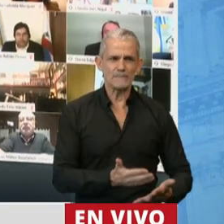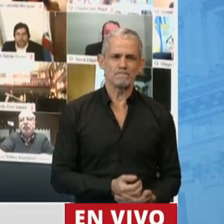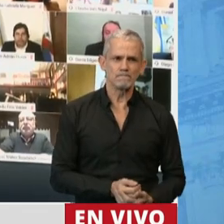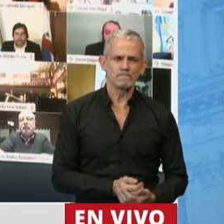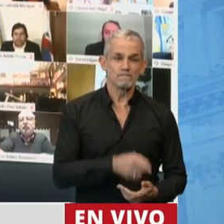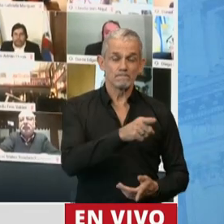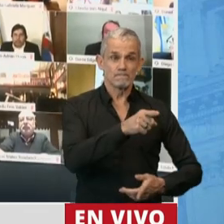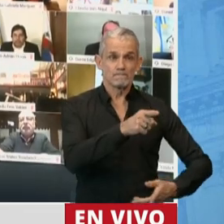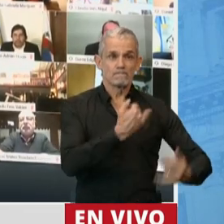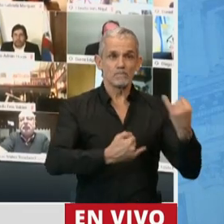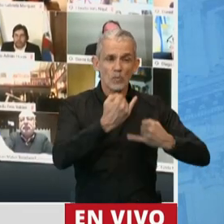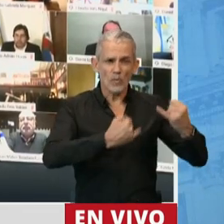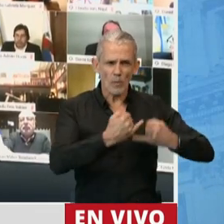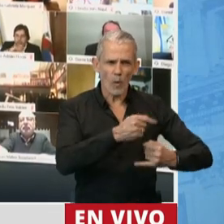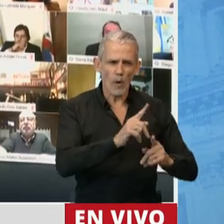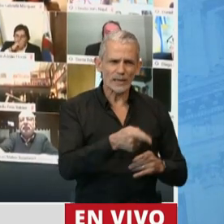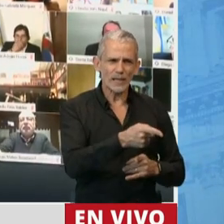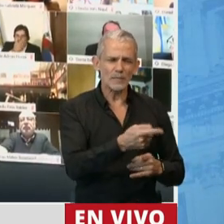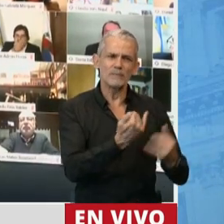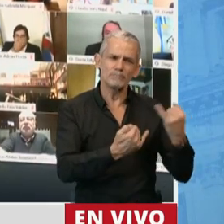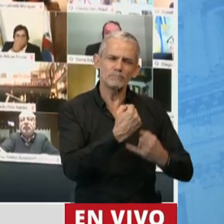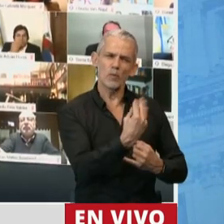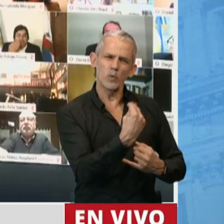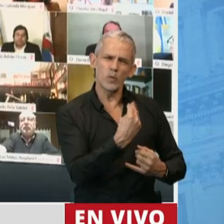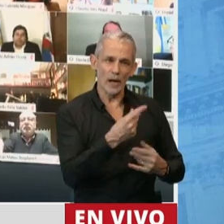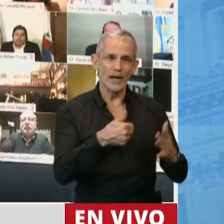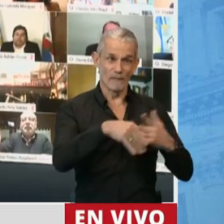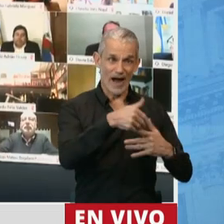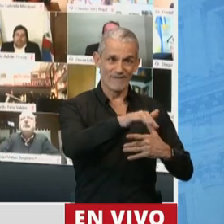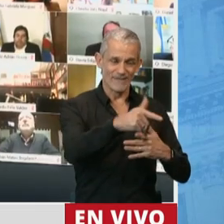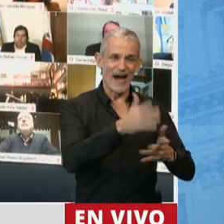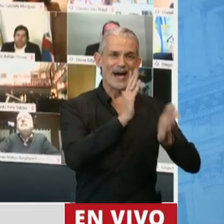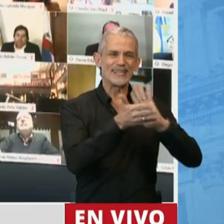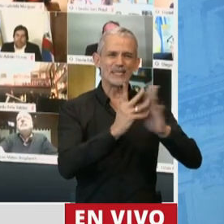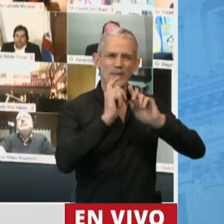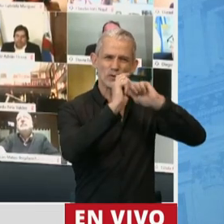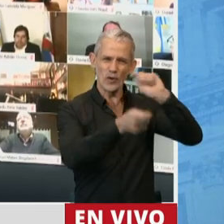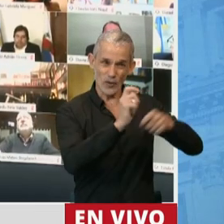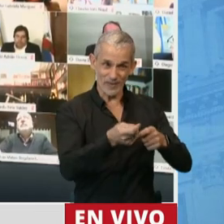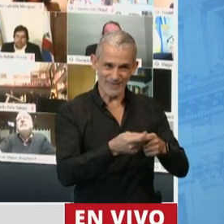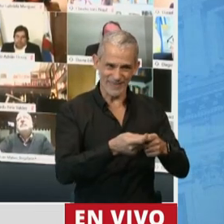me cuenta que iba a ser tratado con plasma.